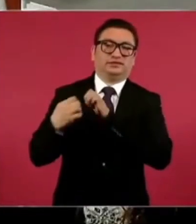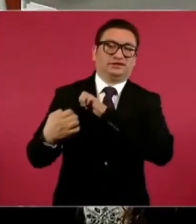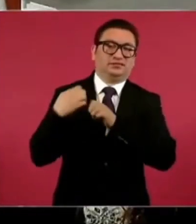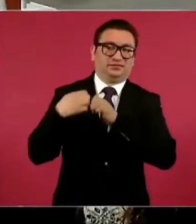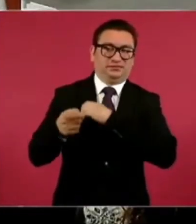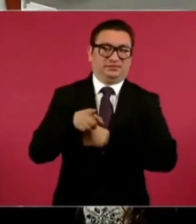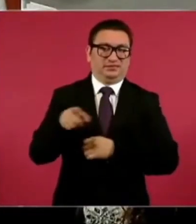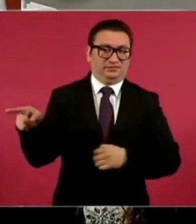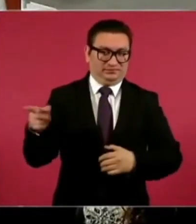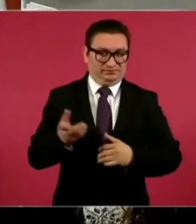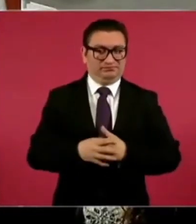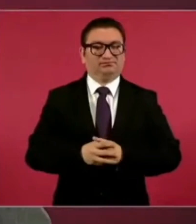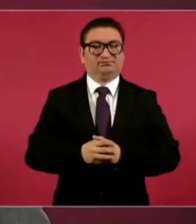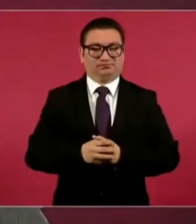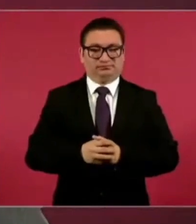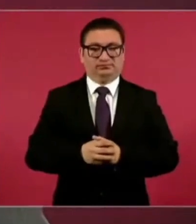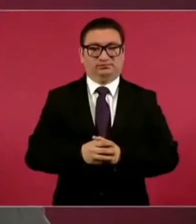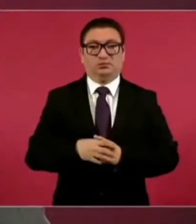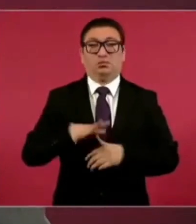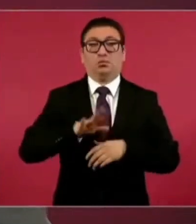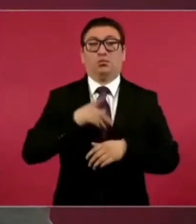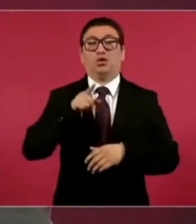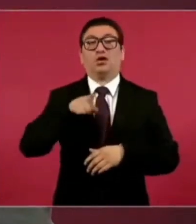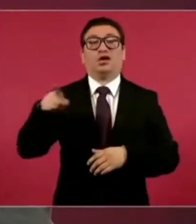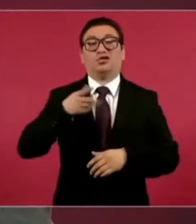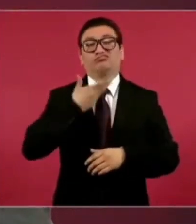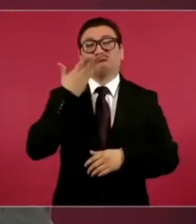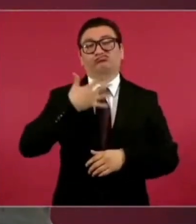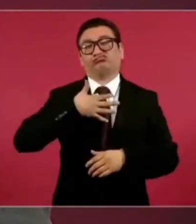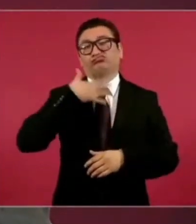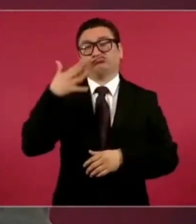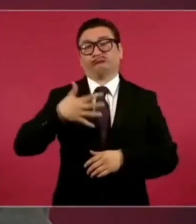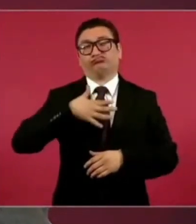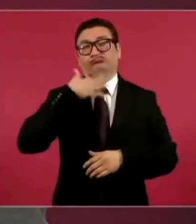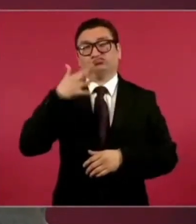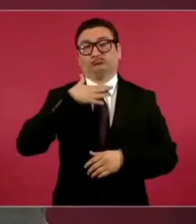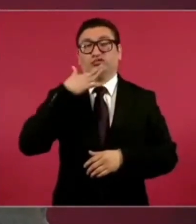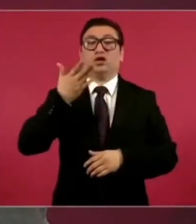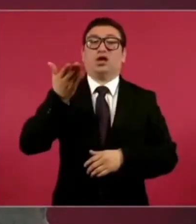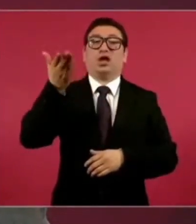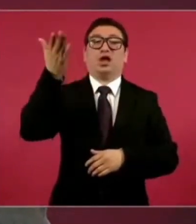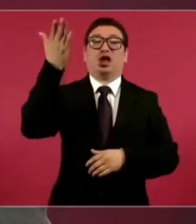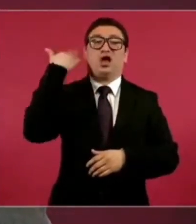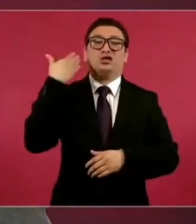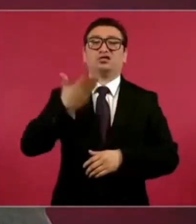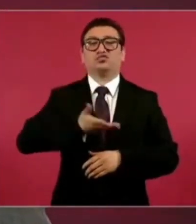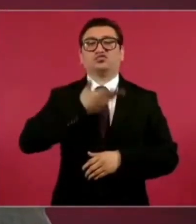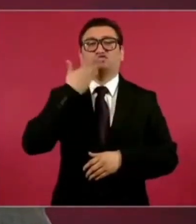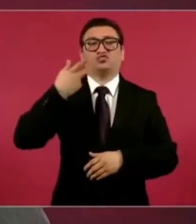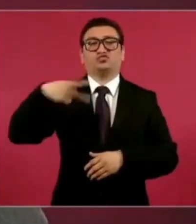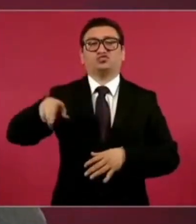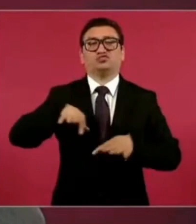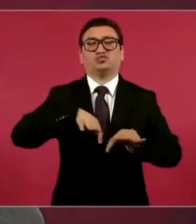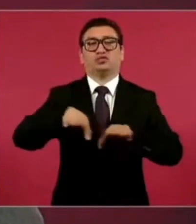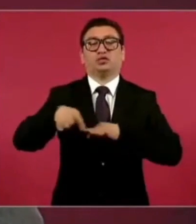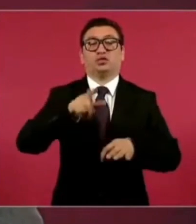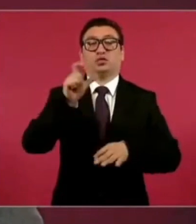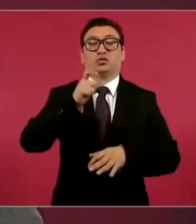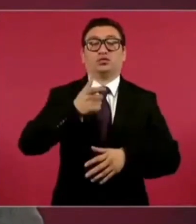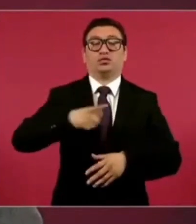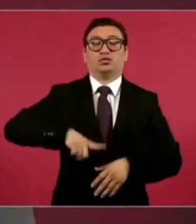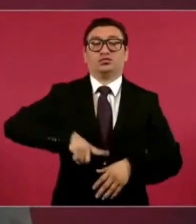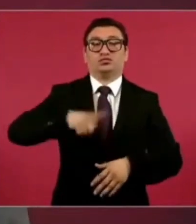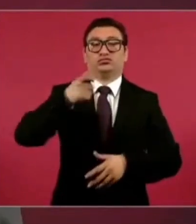corruptos que se habían dedicado a robarse el dinero del presupuesto